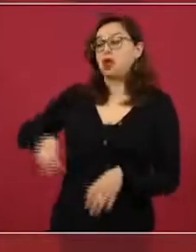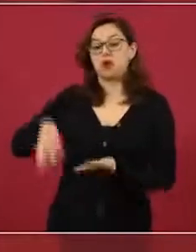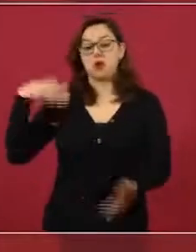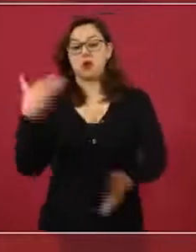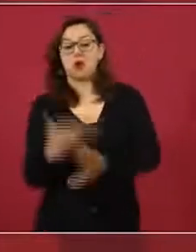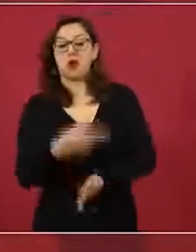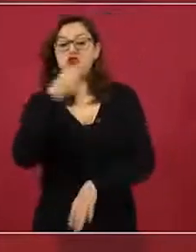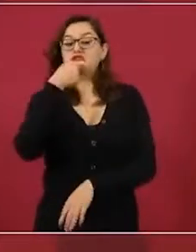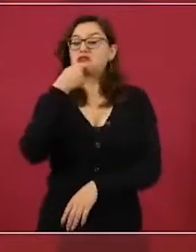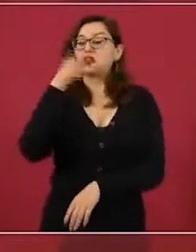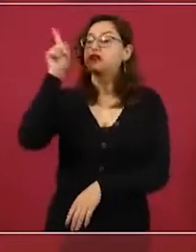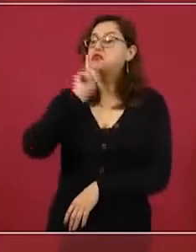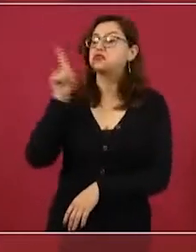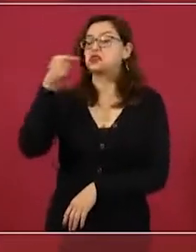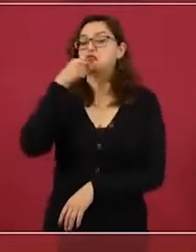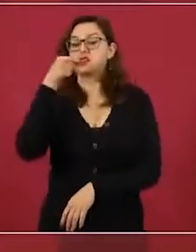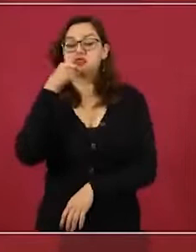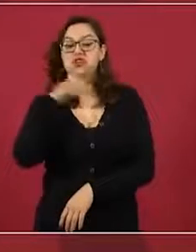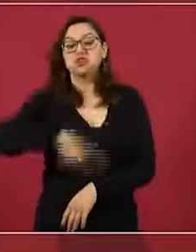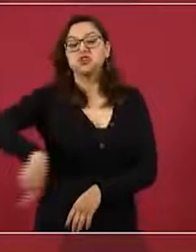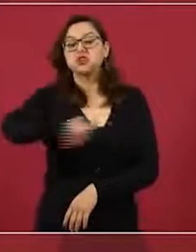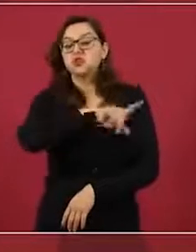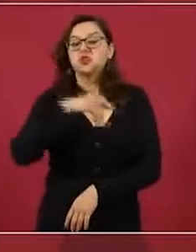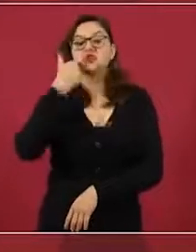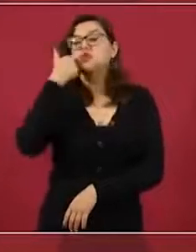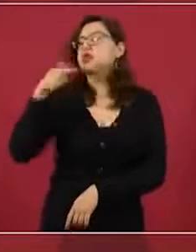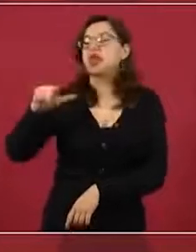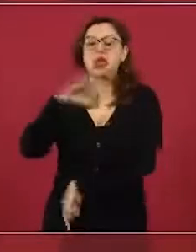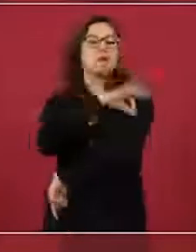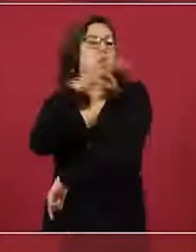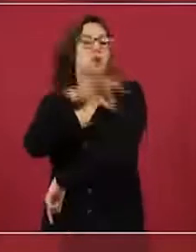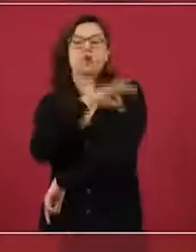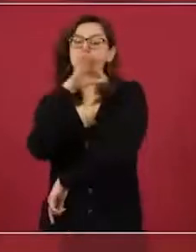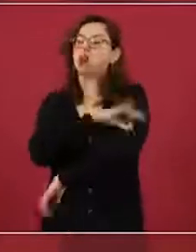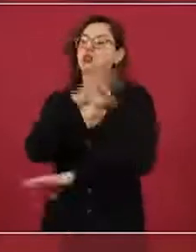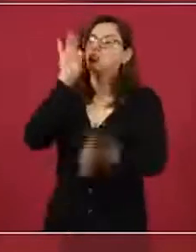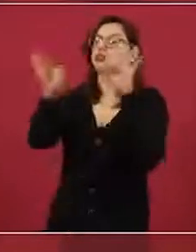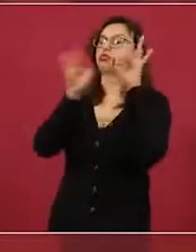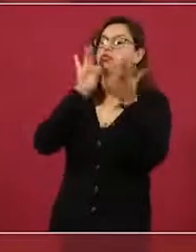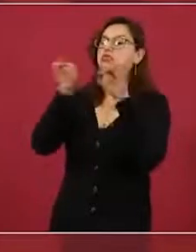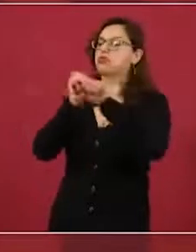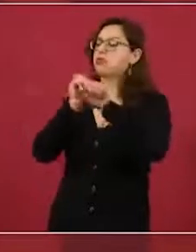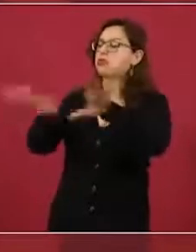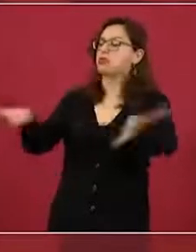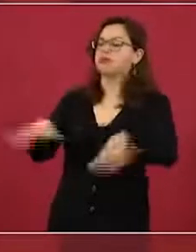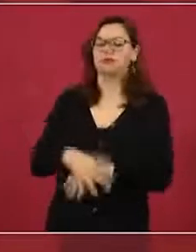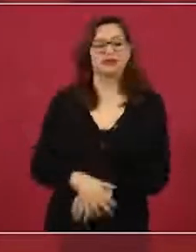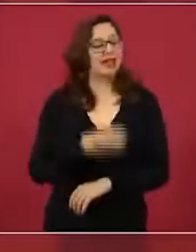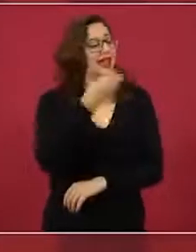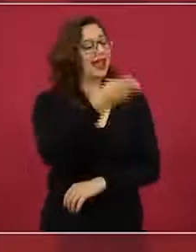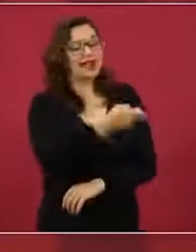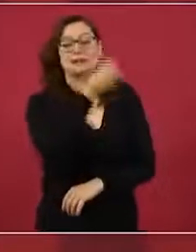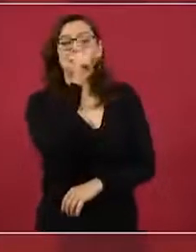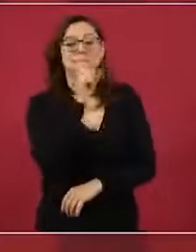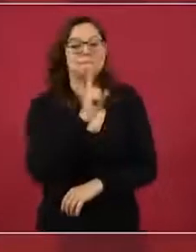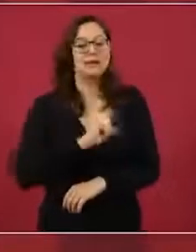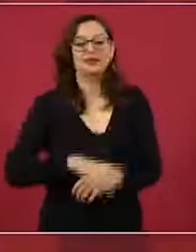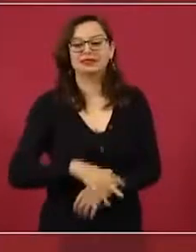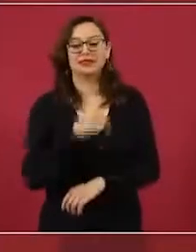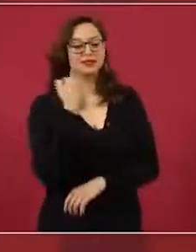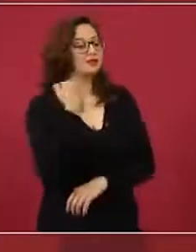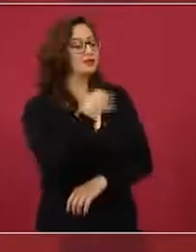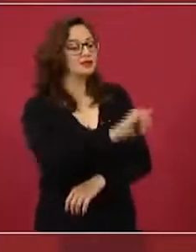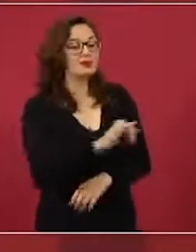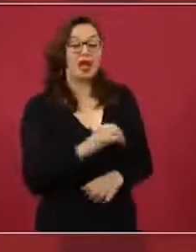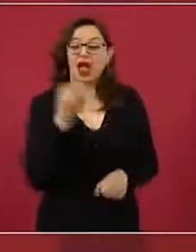no tiene ningún sentido, pero tenemos que cuidar que el beneficio sea el